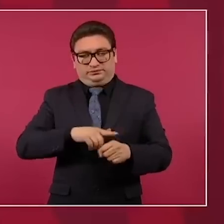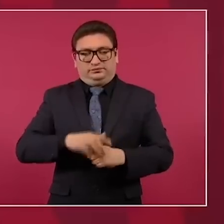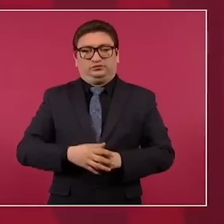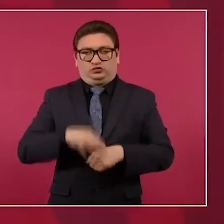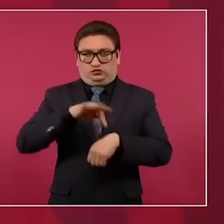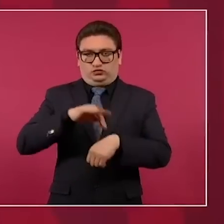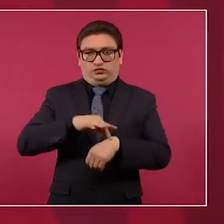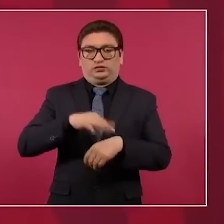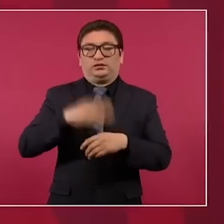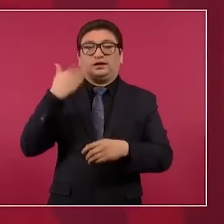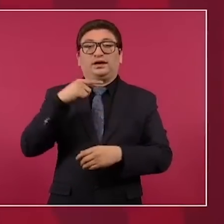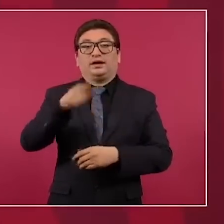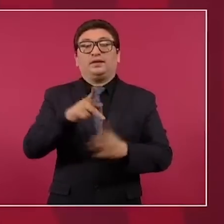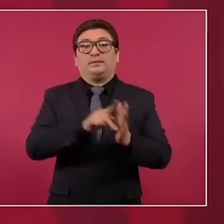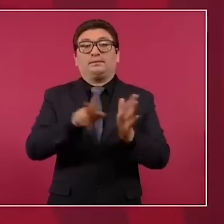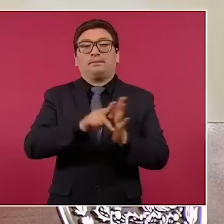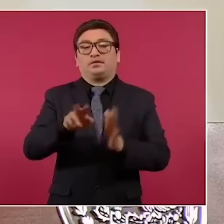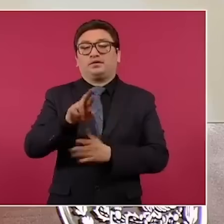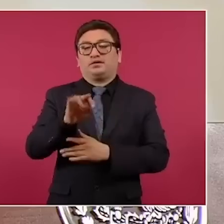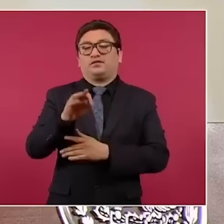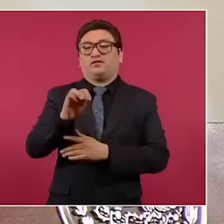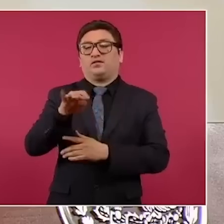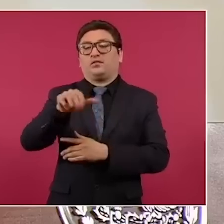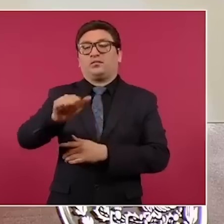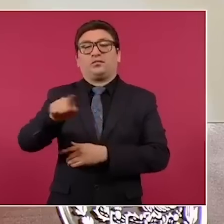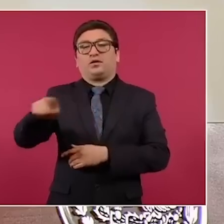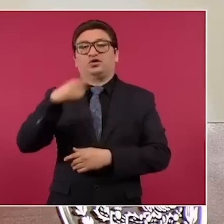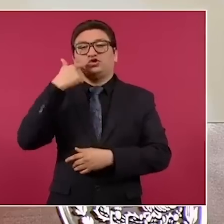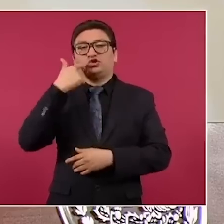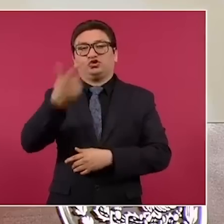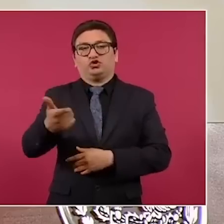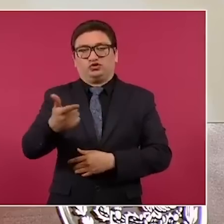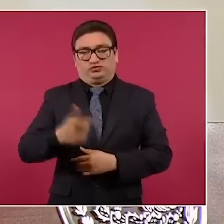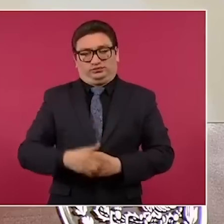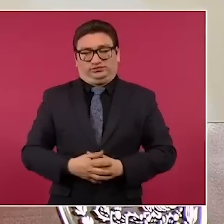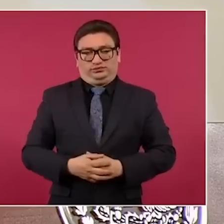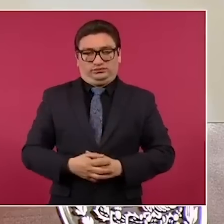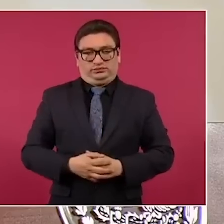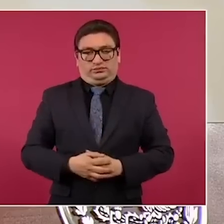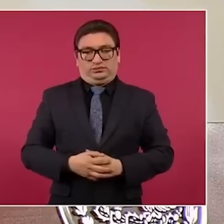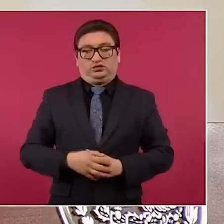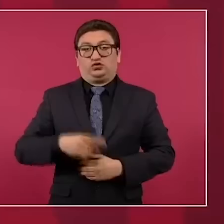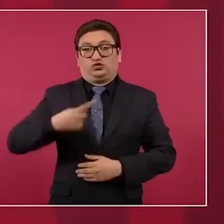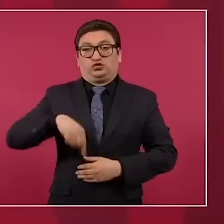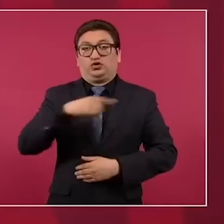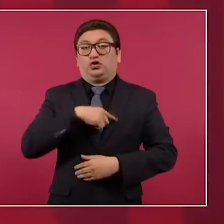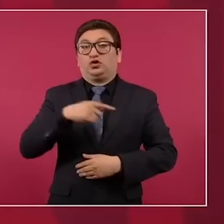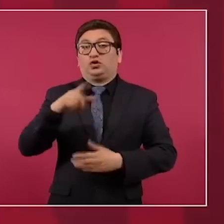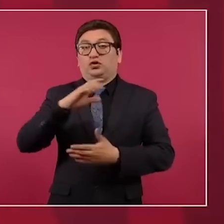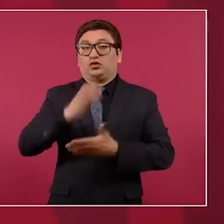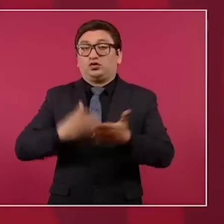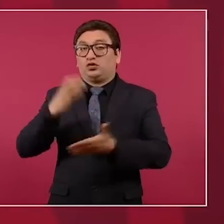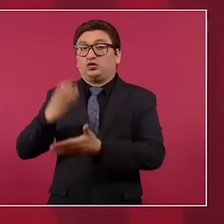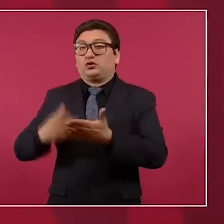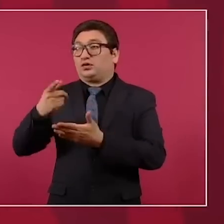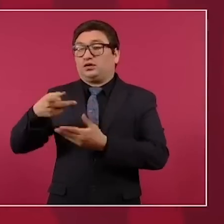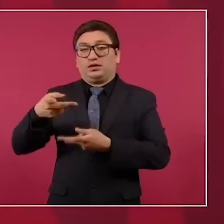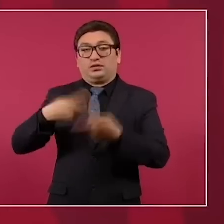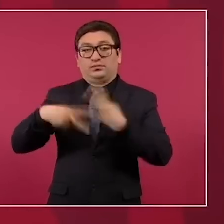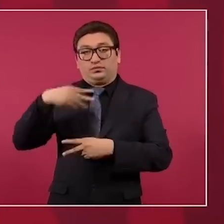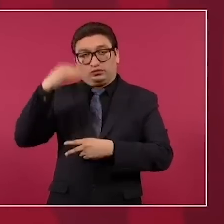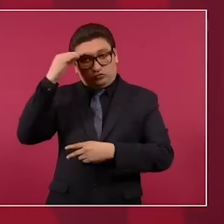El Reforma no quiere que contratemos médicos de Cuba,